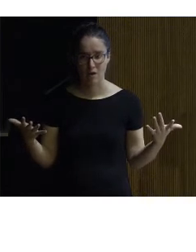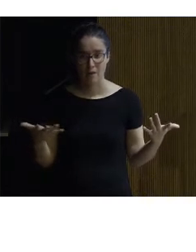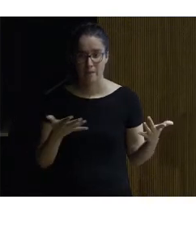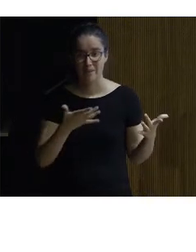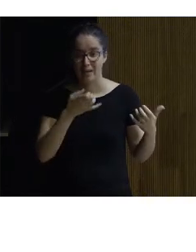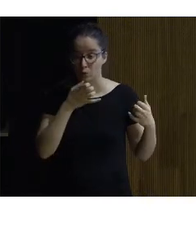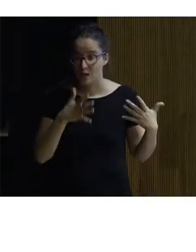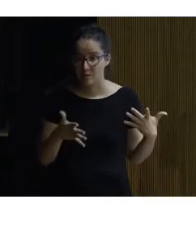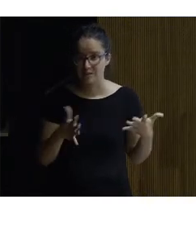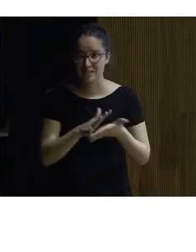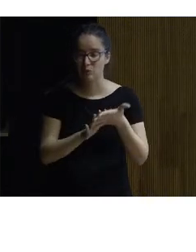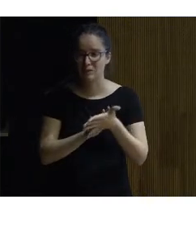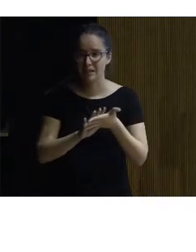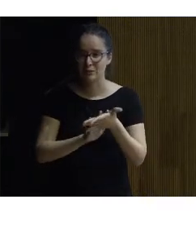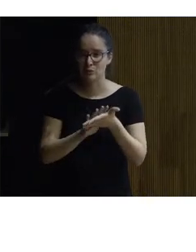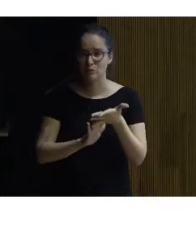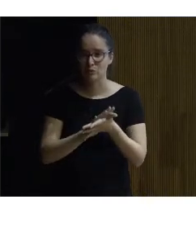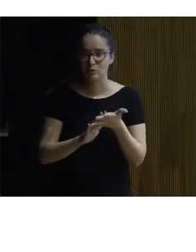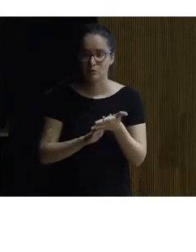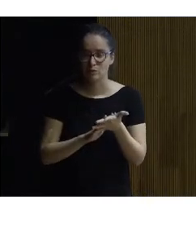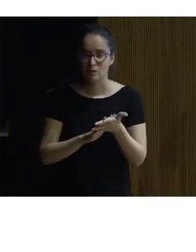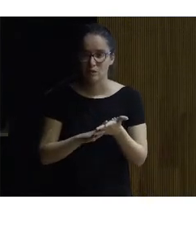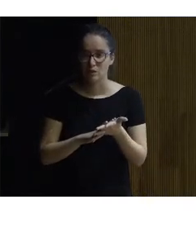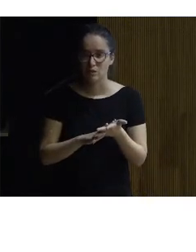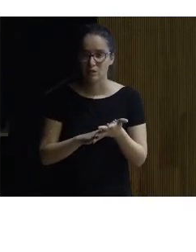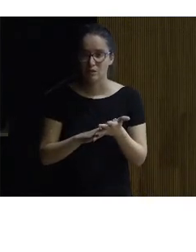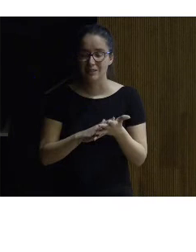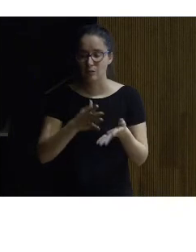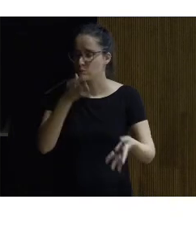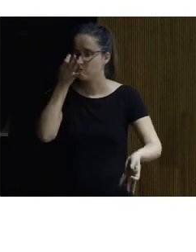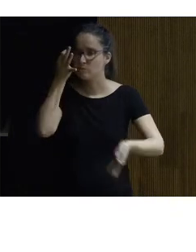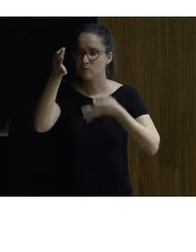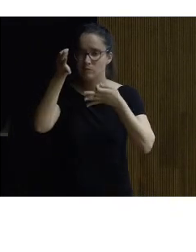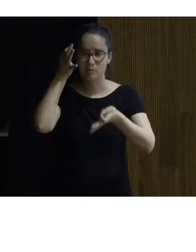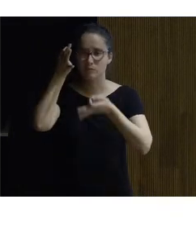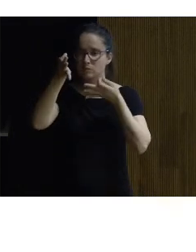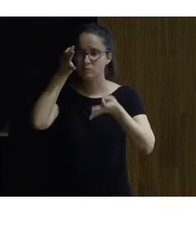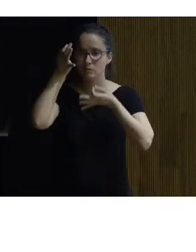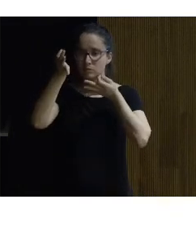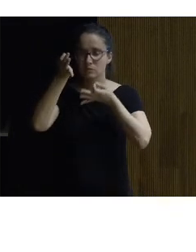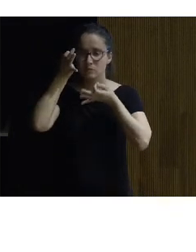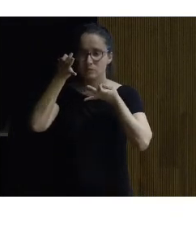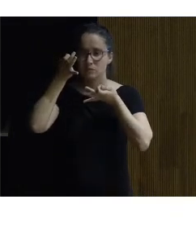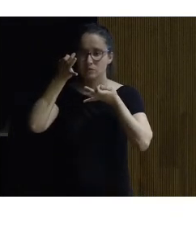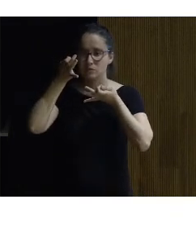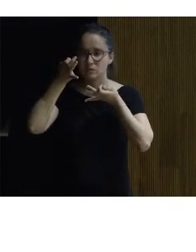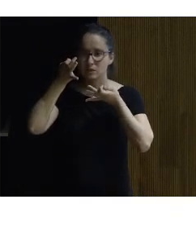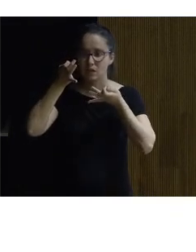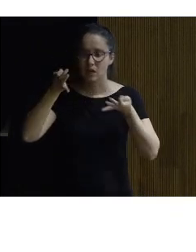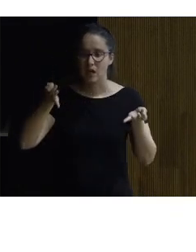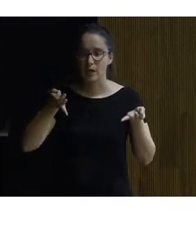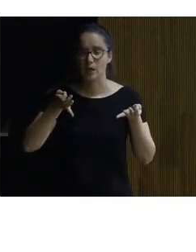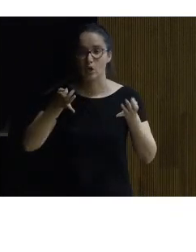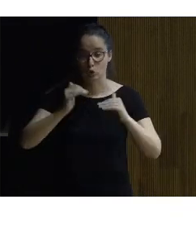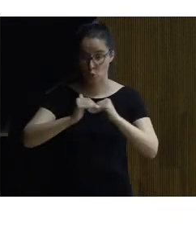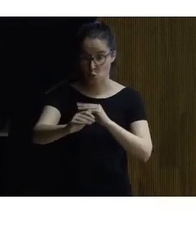naturalmente estamos siempre hablando de un estricto rigor a la colina al